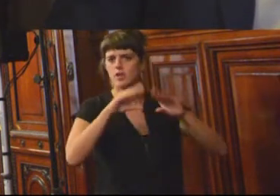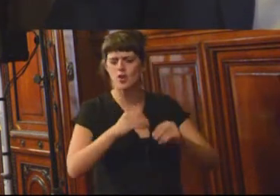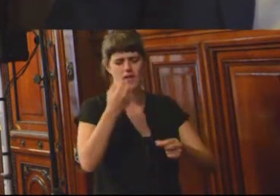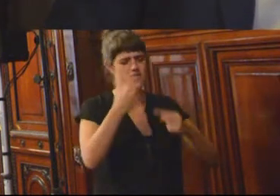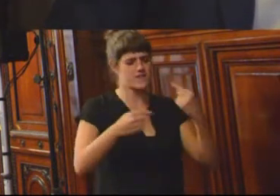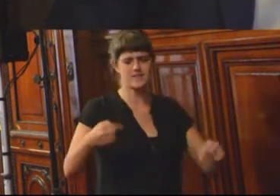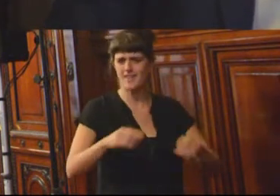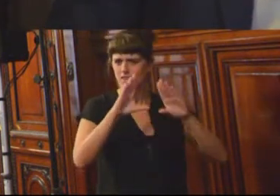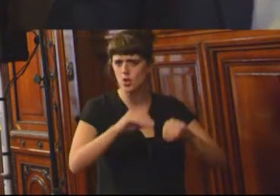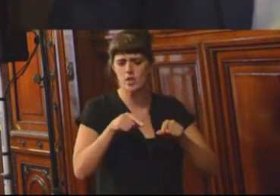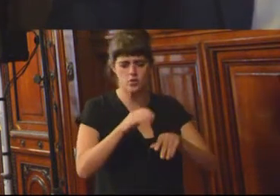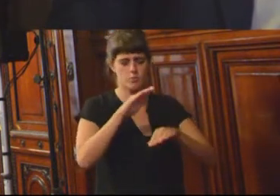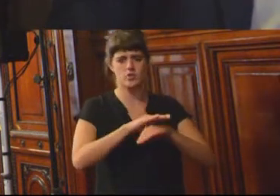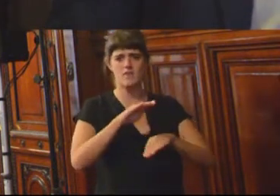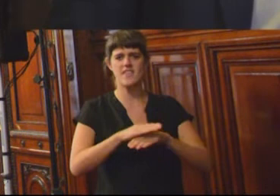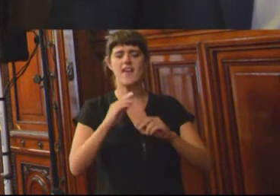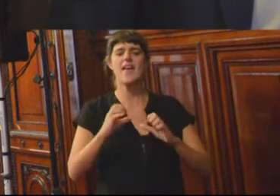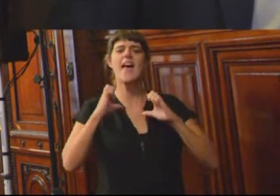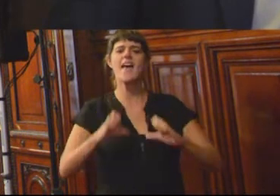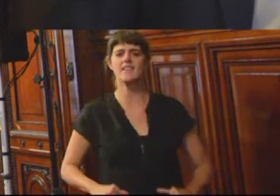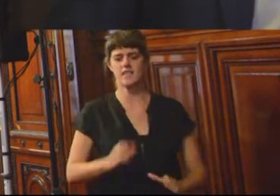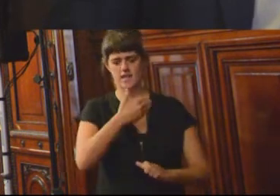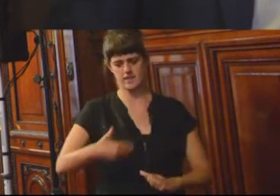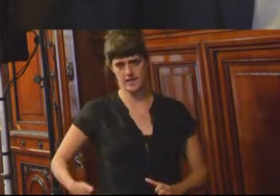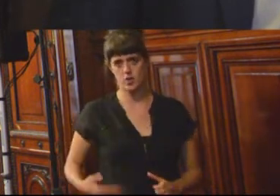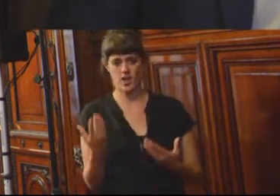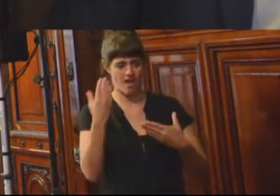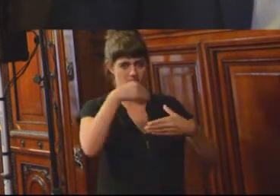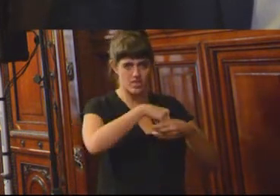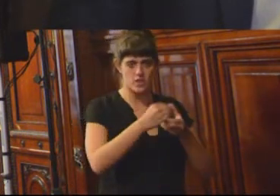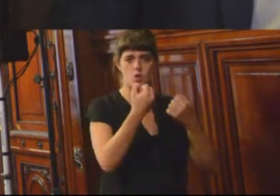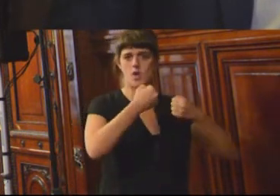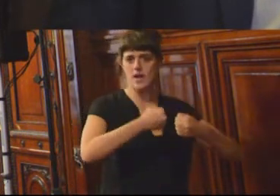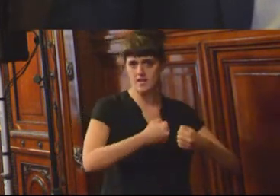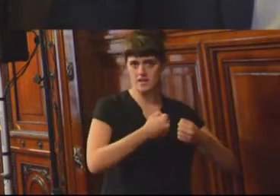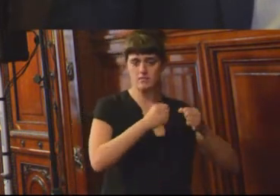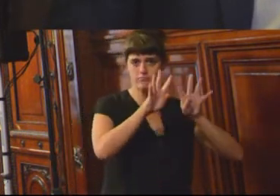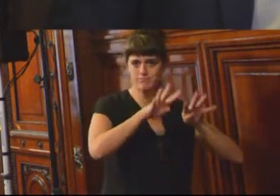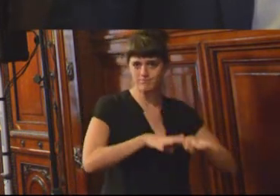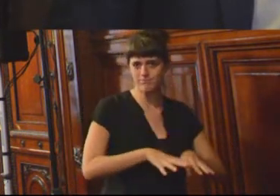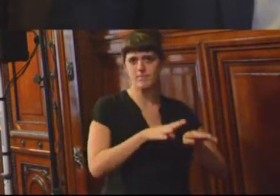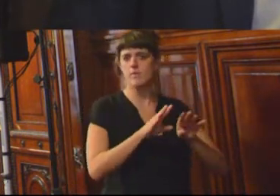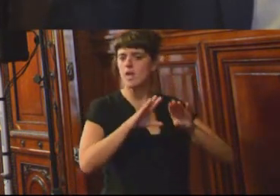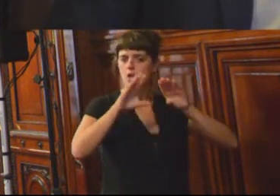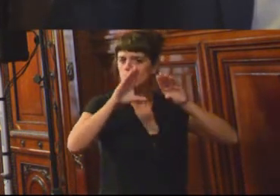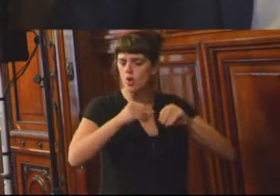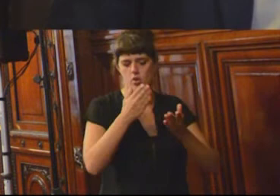responsabilidad ética nuestra que circule por esta cárcel todas las cosas que han sido elaboradas por la humanidad.